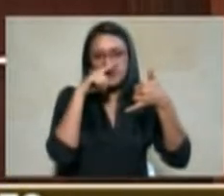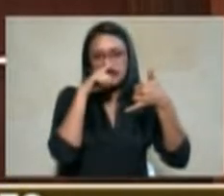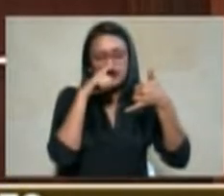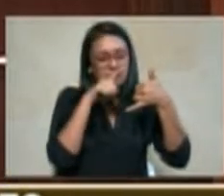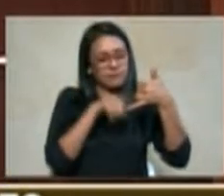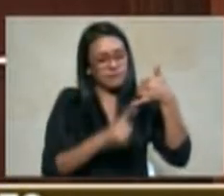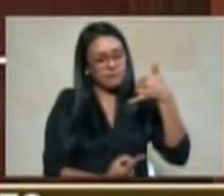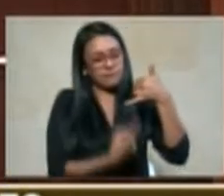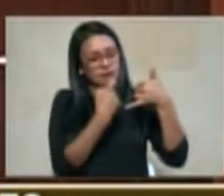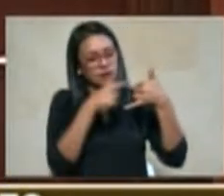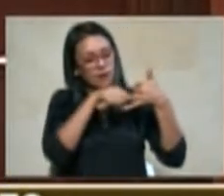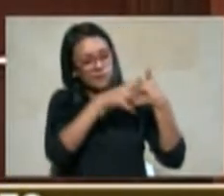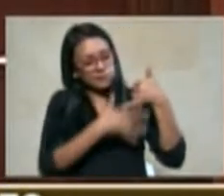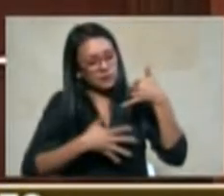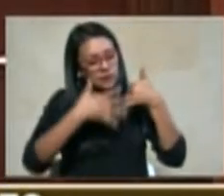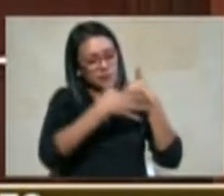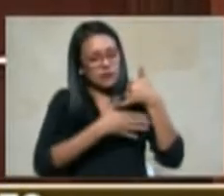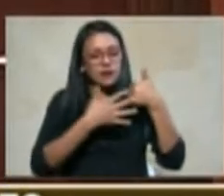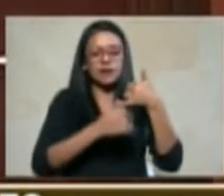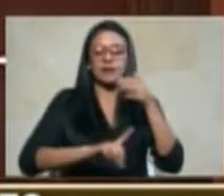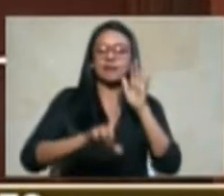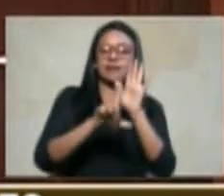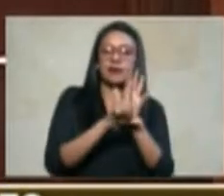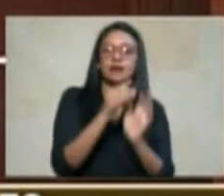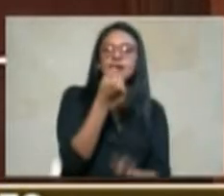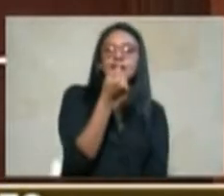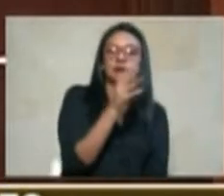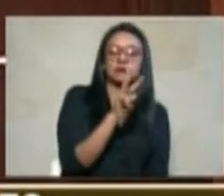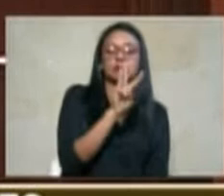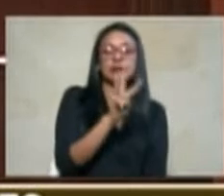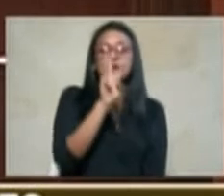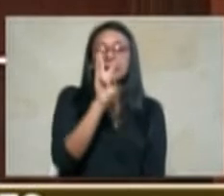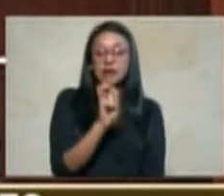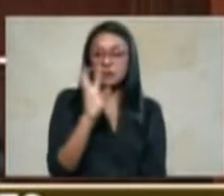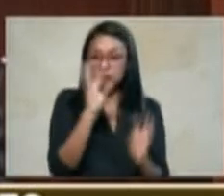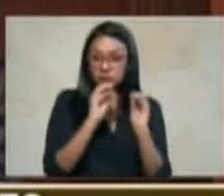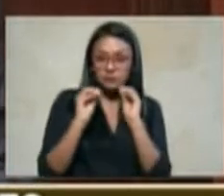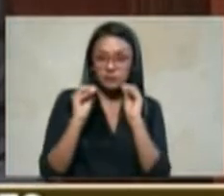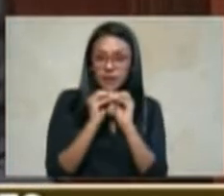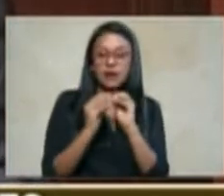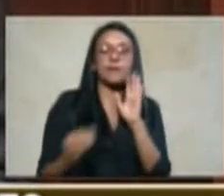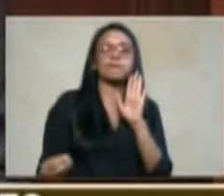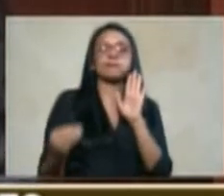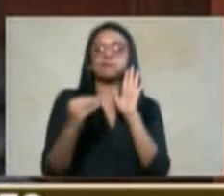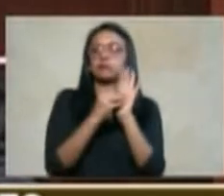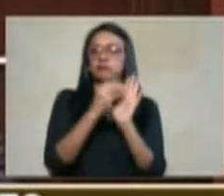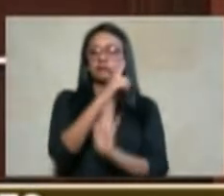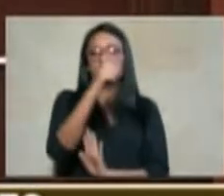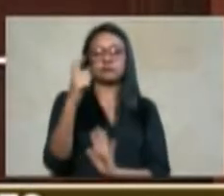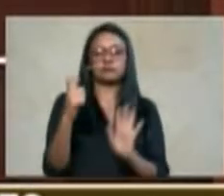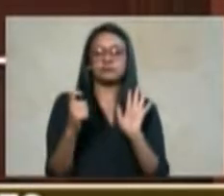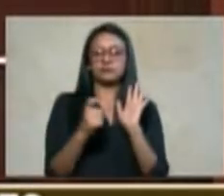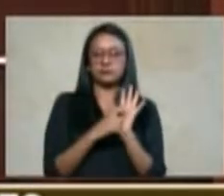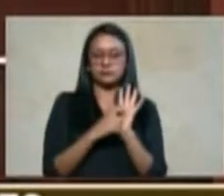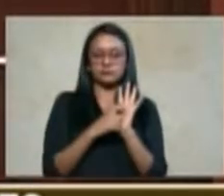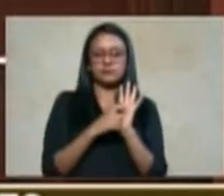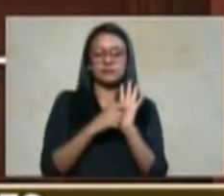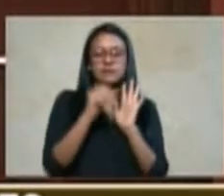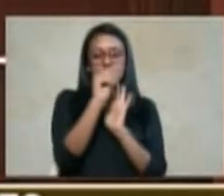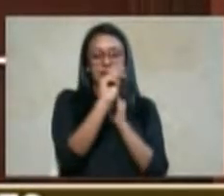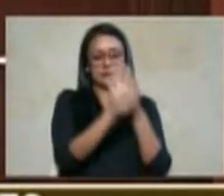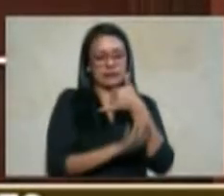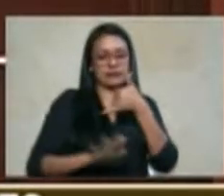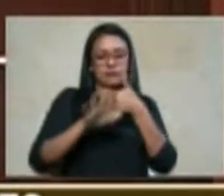1448 logre el cometido de abordar la totalidad del territorio nacional como es